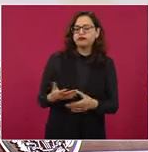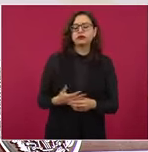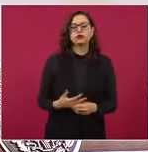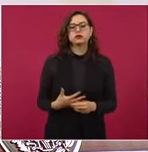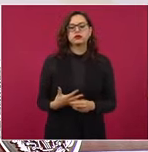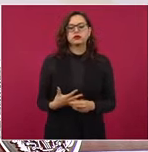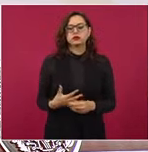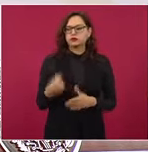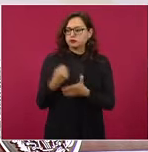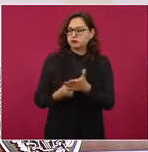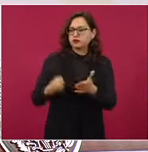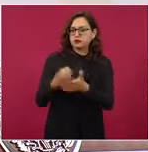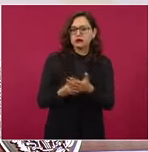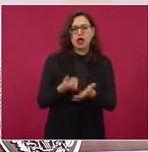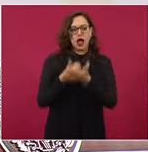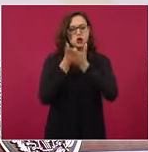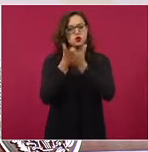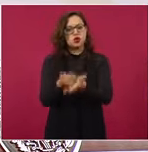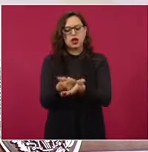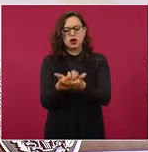lo difícil que fue